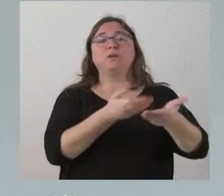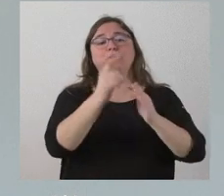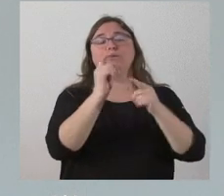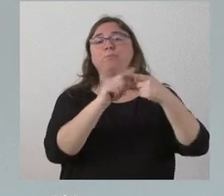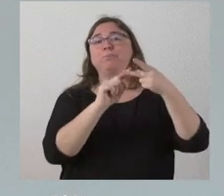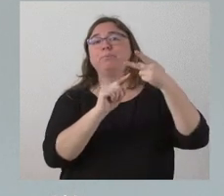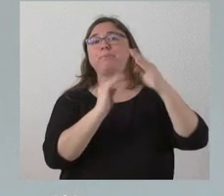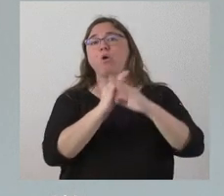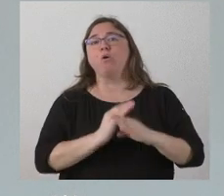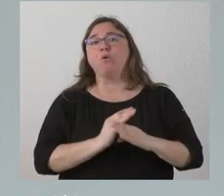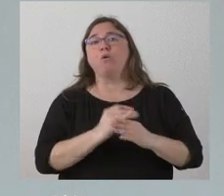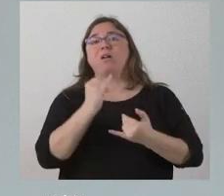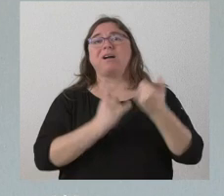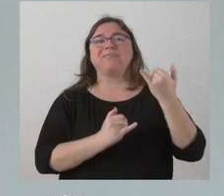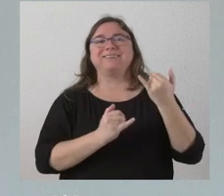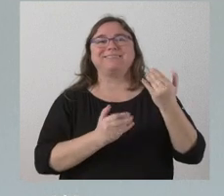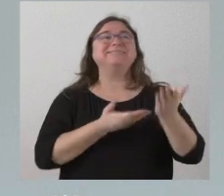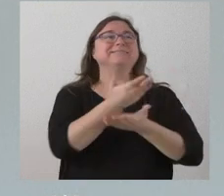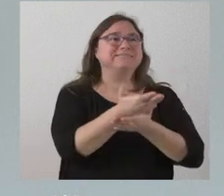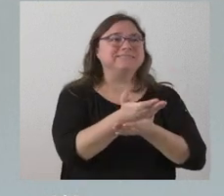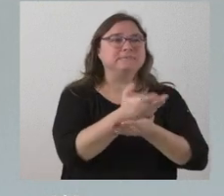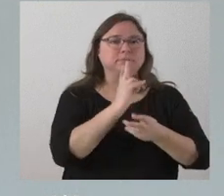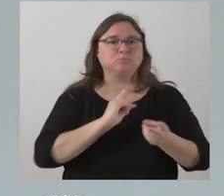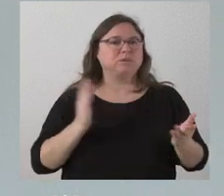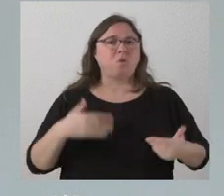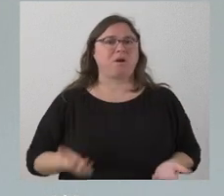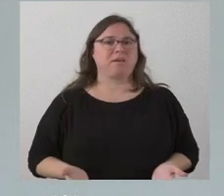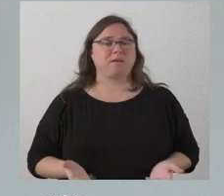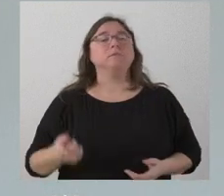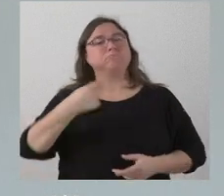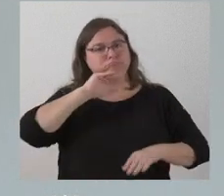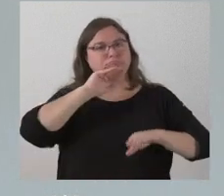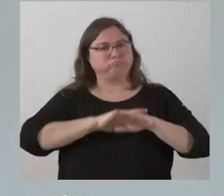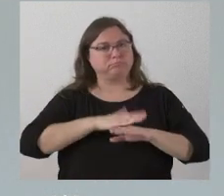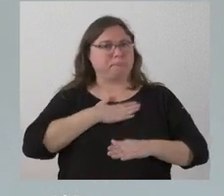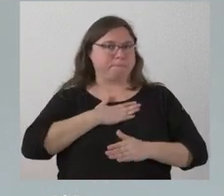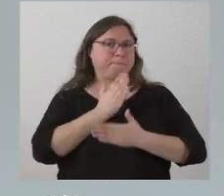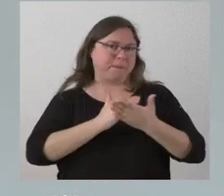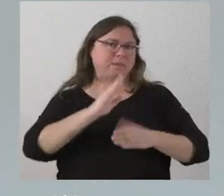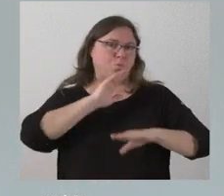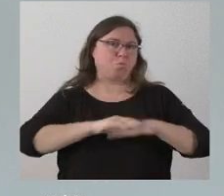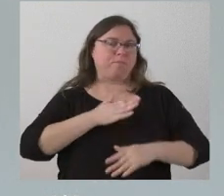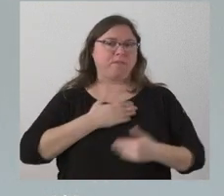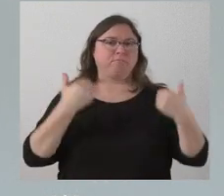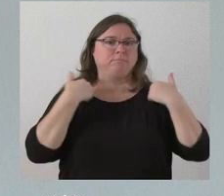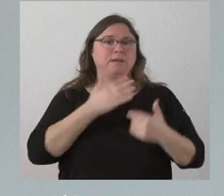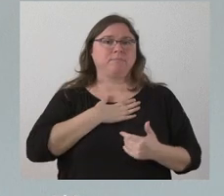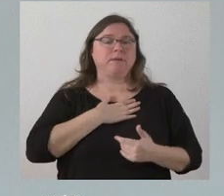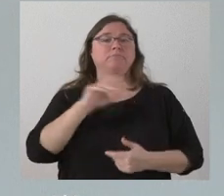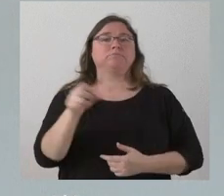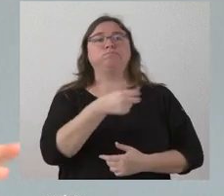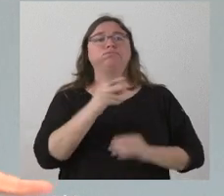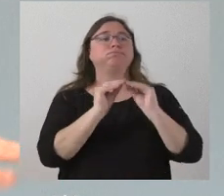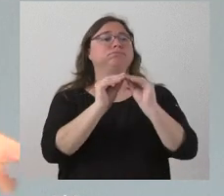hay respuesta al otro lado de quien puso en marcha la iniciativa. Nosotros hemos cumplido nuestra parte de lo que nos correspondía, que es resolver la ayuda.